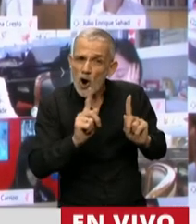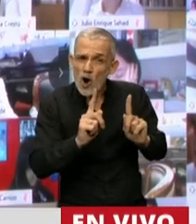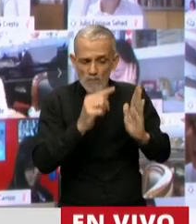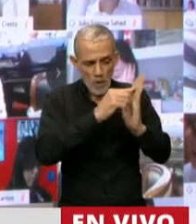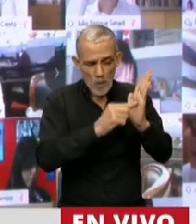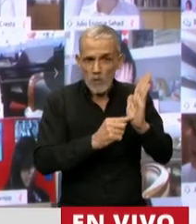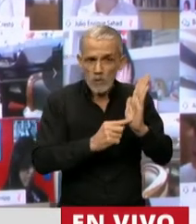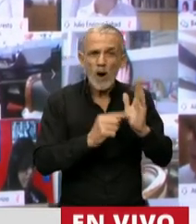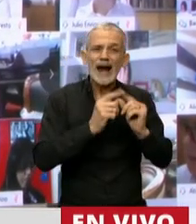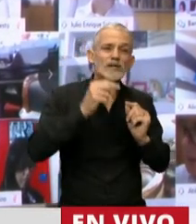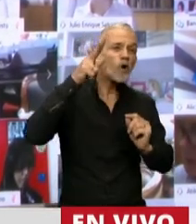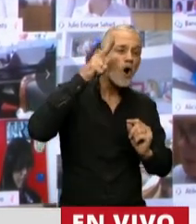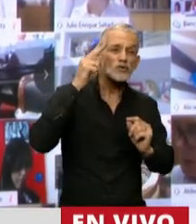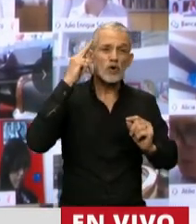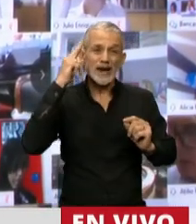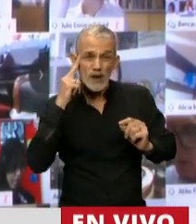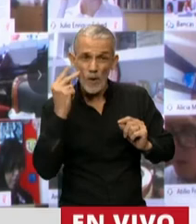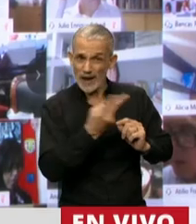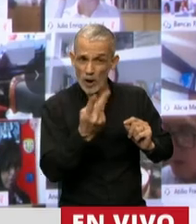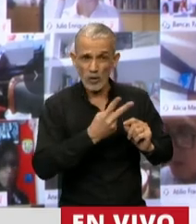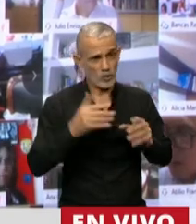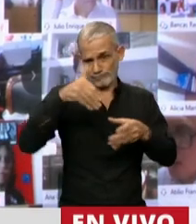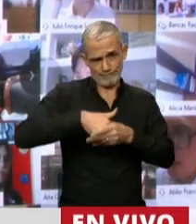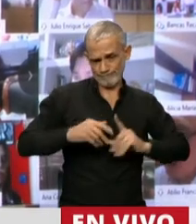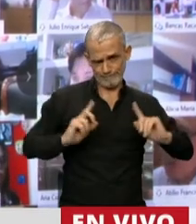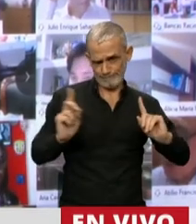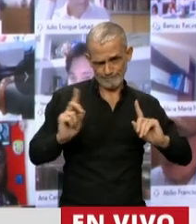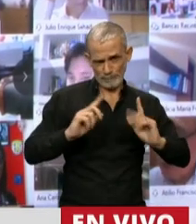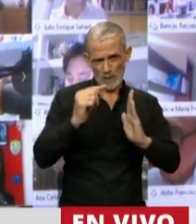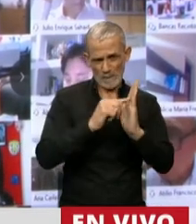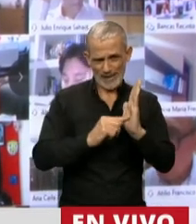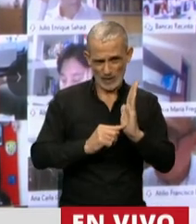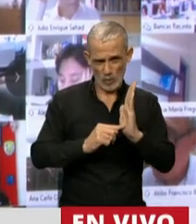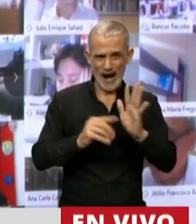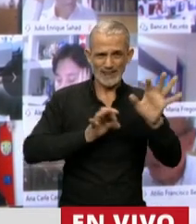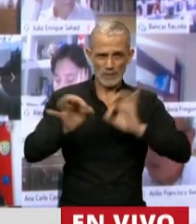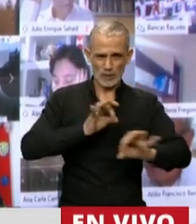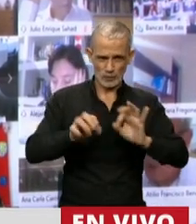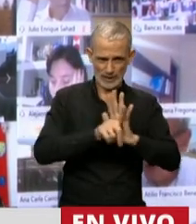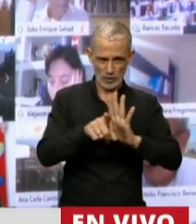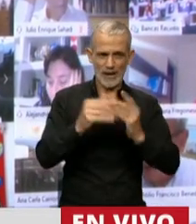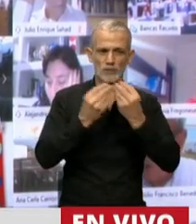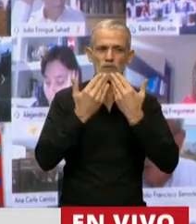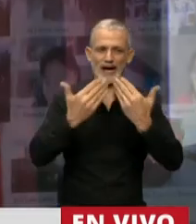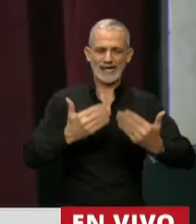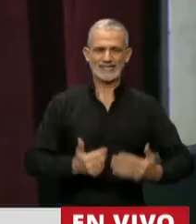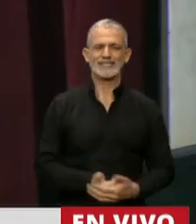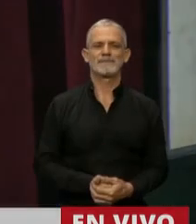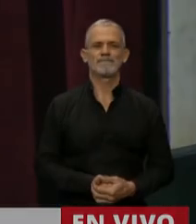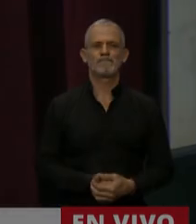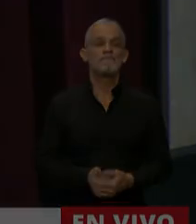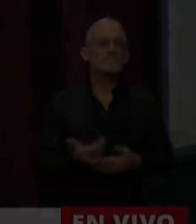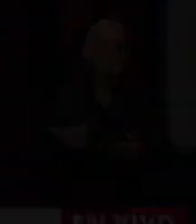modificaciones los artículos 8 y 9 del proyecto en tratamiento. Muchas gracias. Gracias,